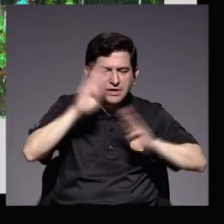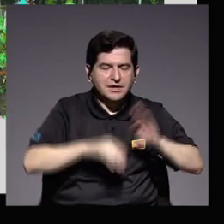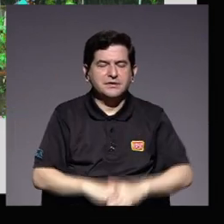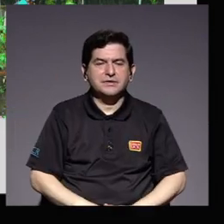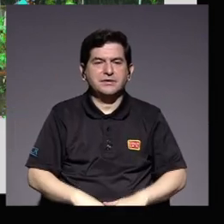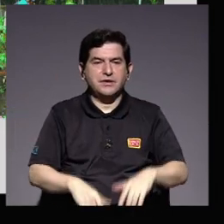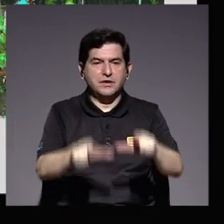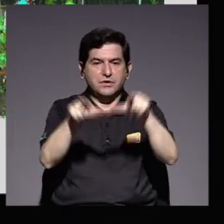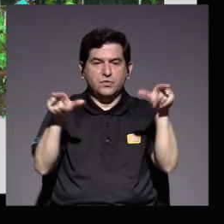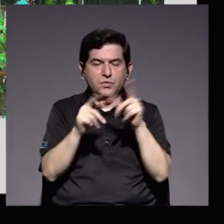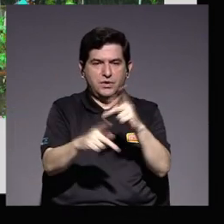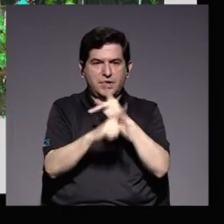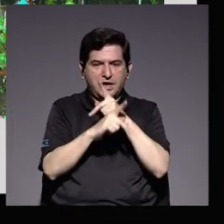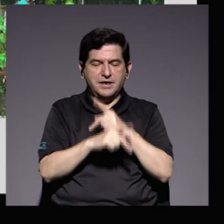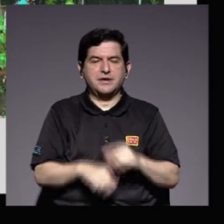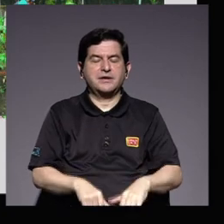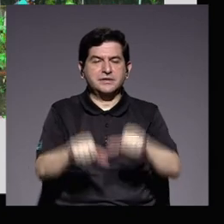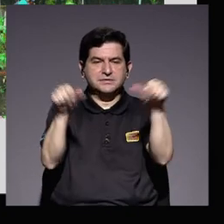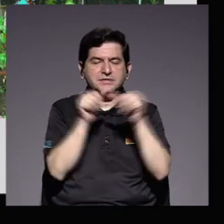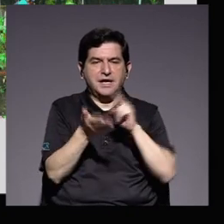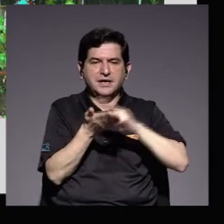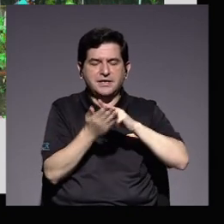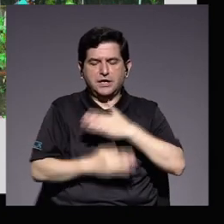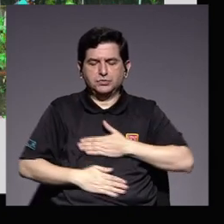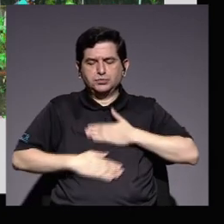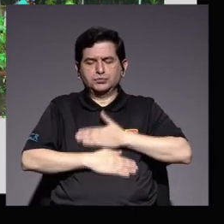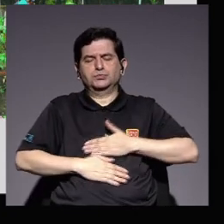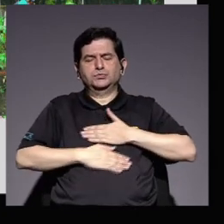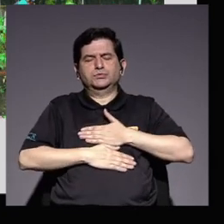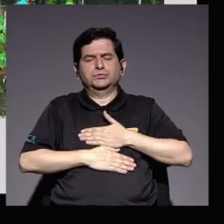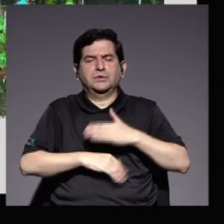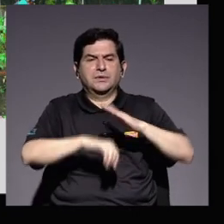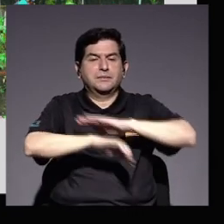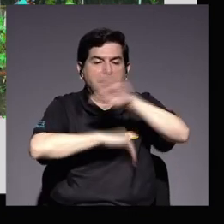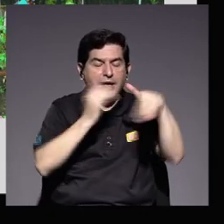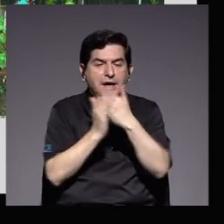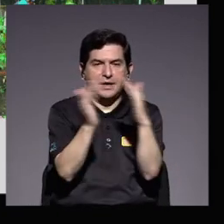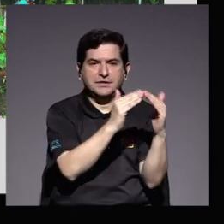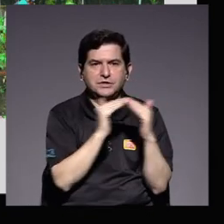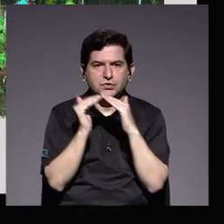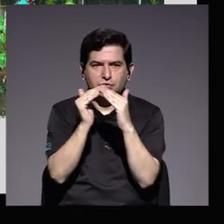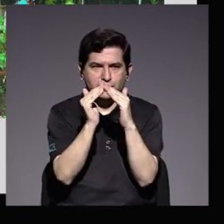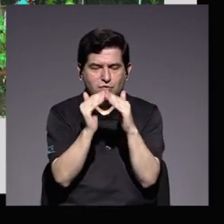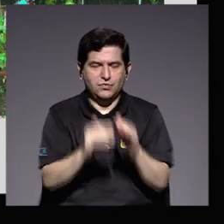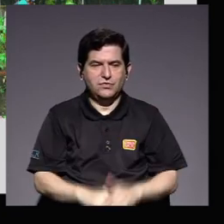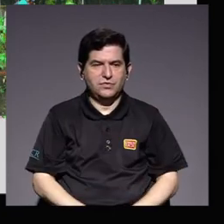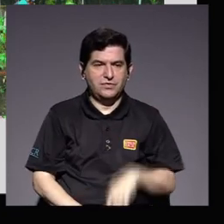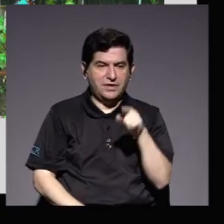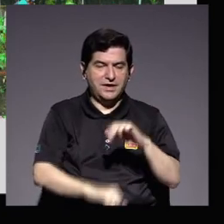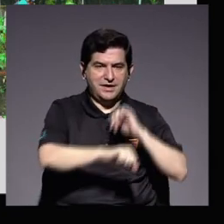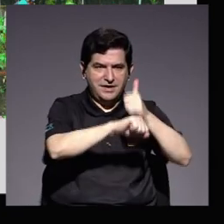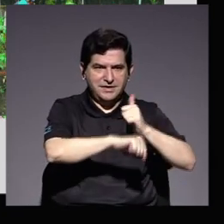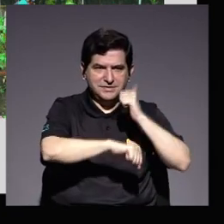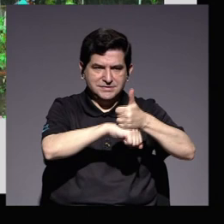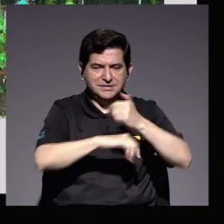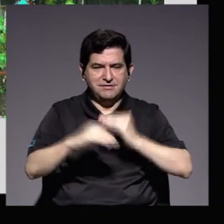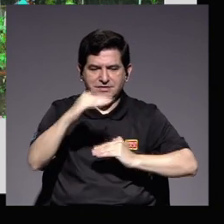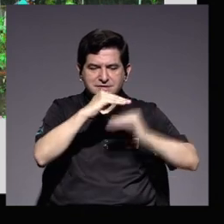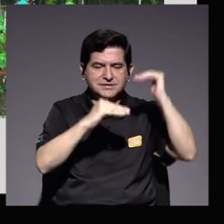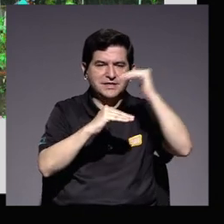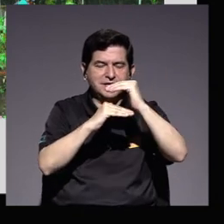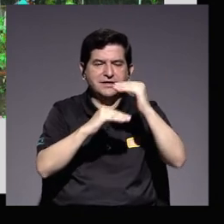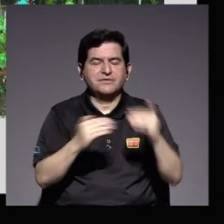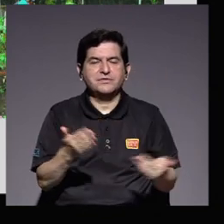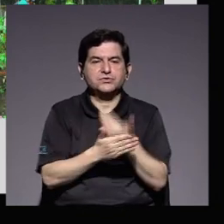biológicas hasta áreas verdes de esparcimiento que sirven a toda la comunidad hemos fundamentado la ubicación de edificios nuevos